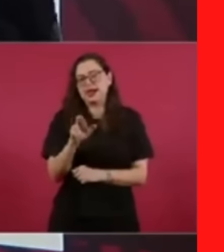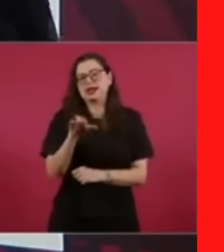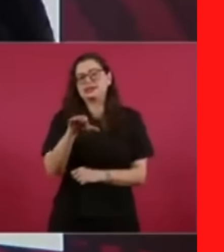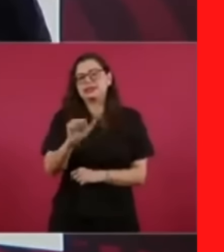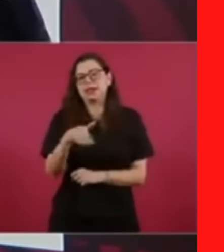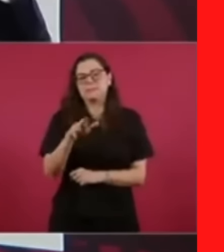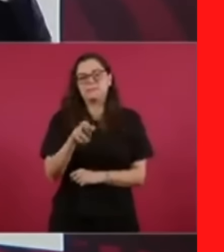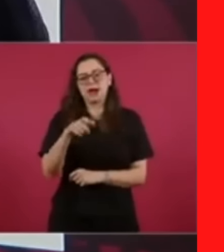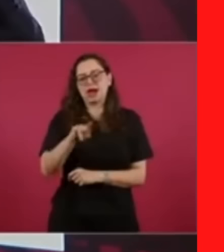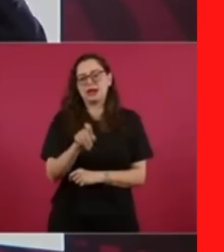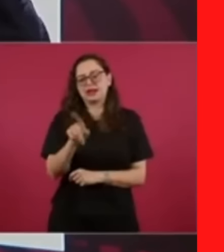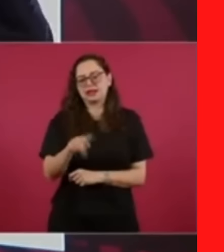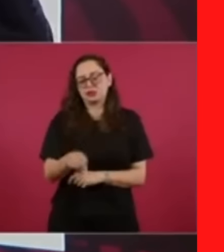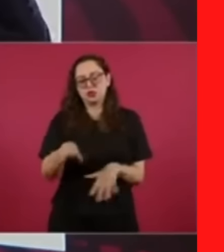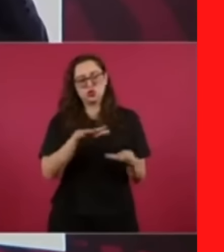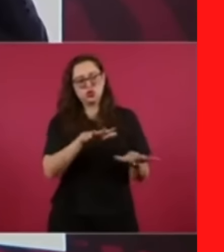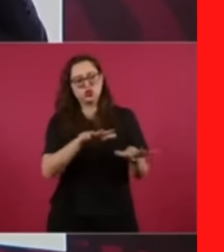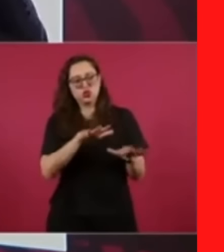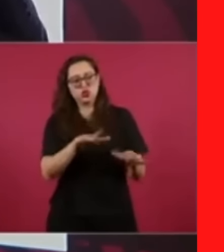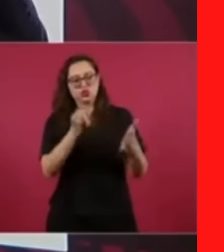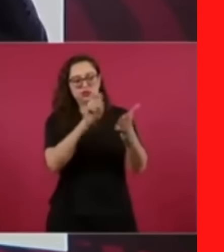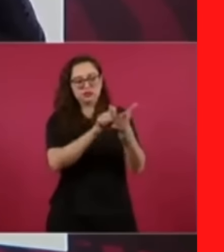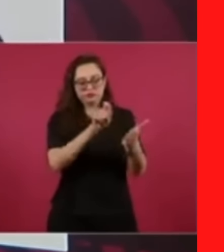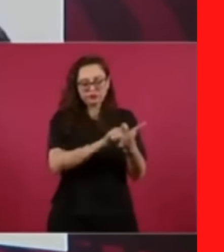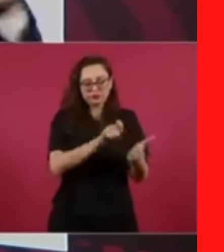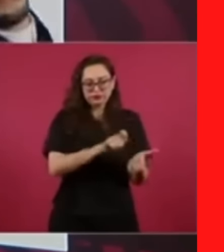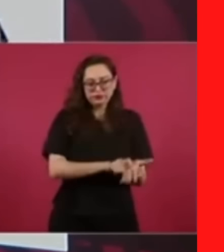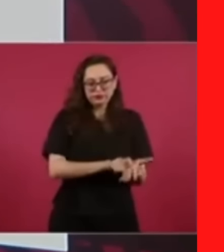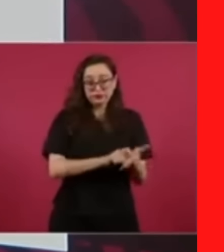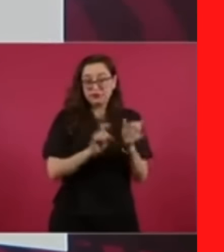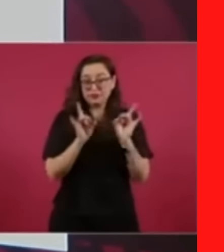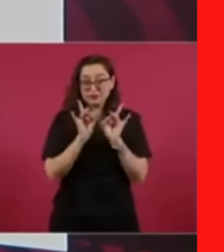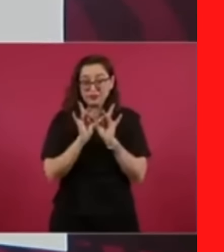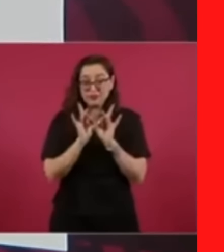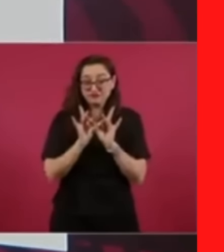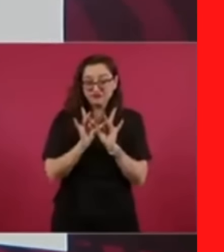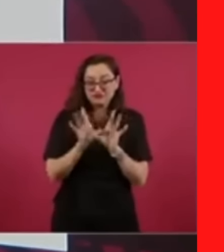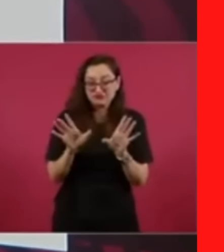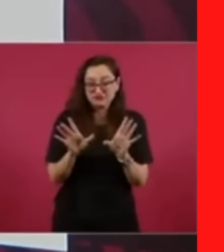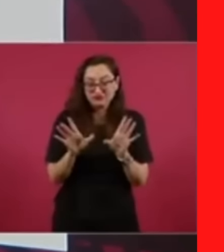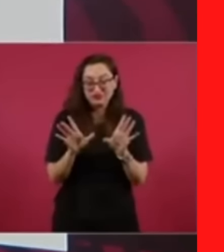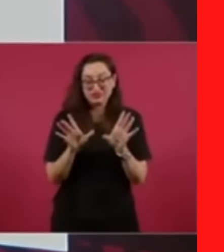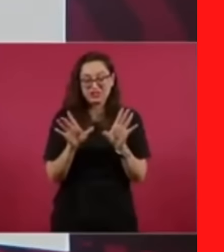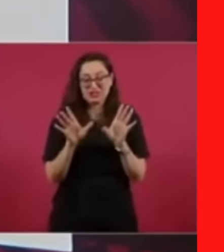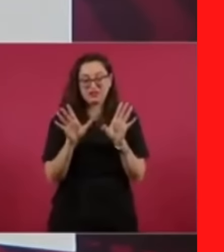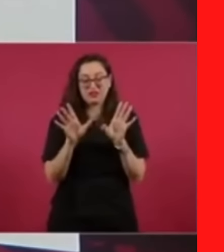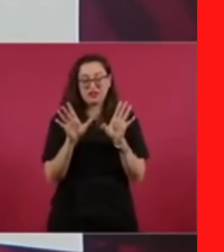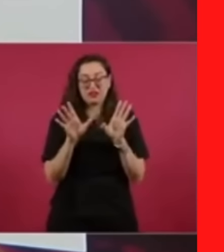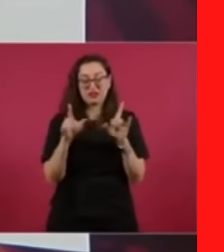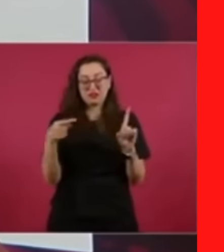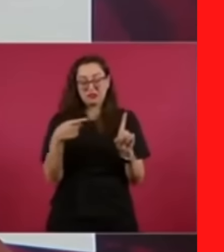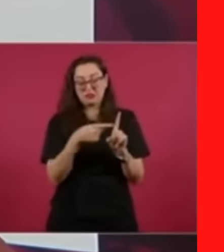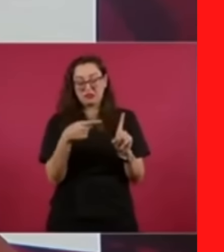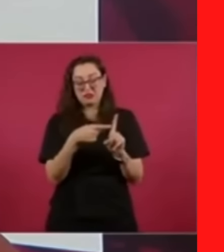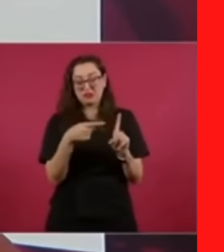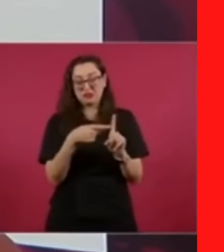de otros grandes escritores, de repente, para sobrevivir en aquellos tiempos,